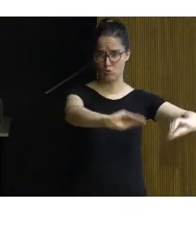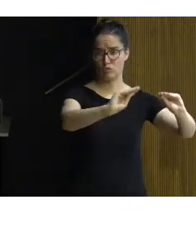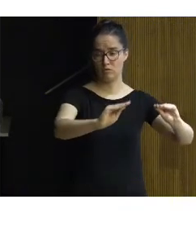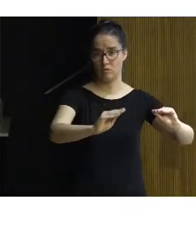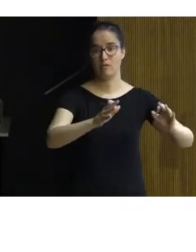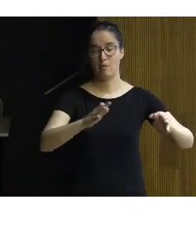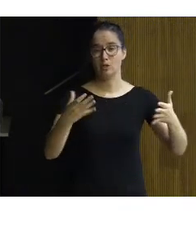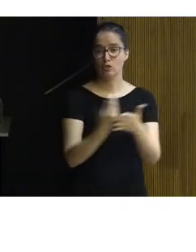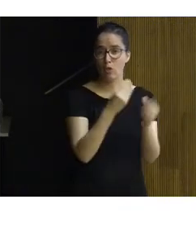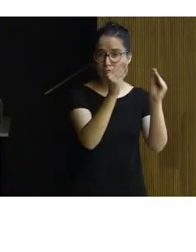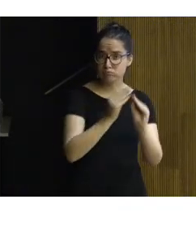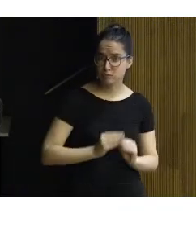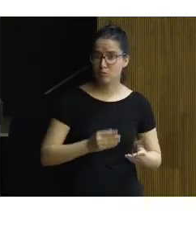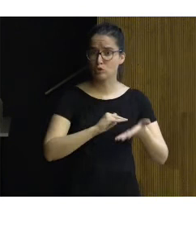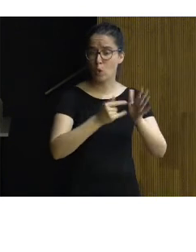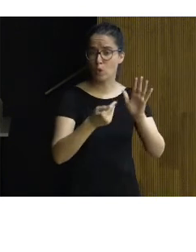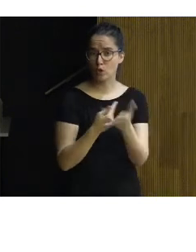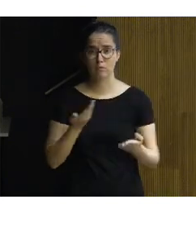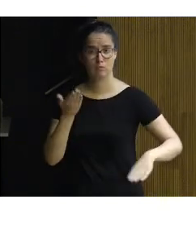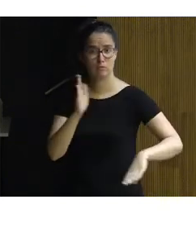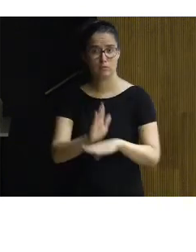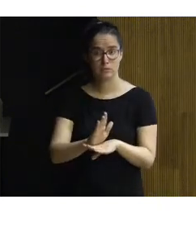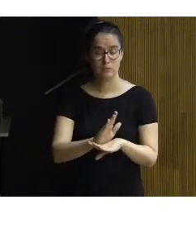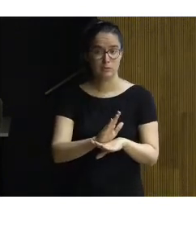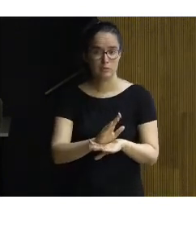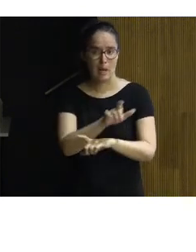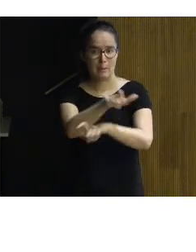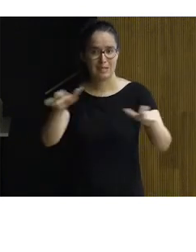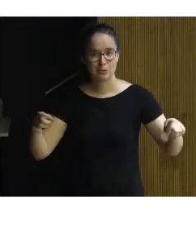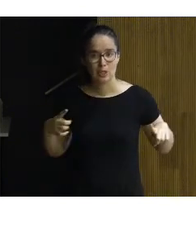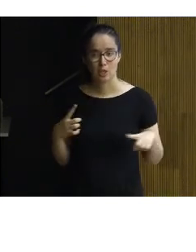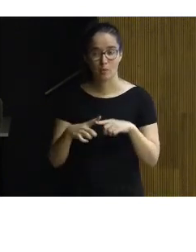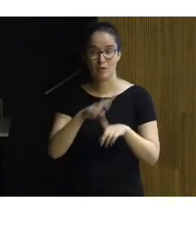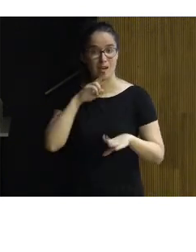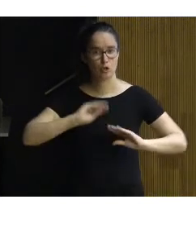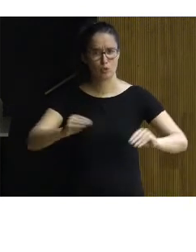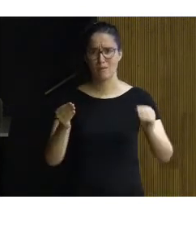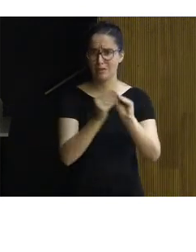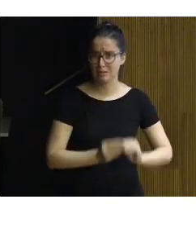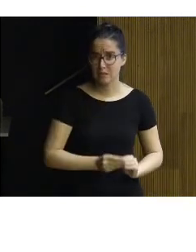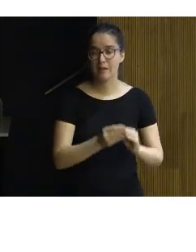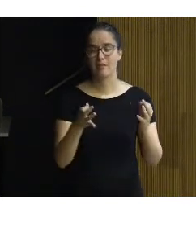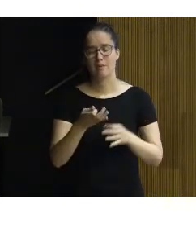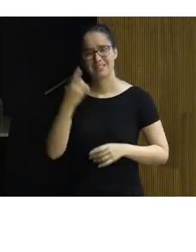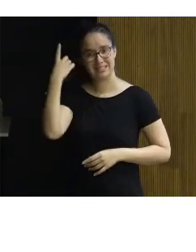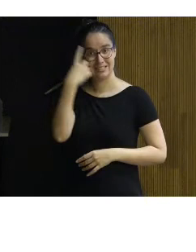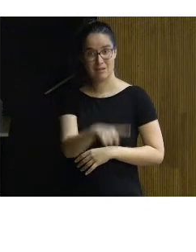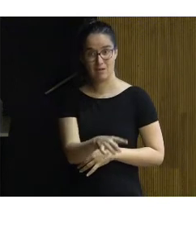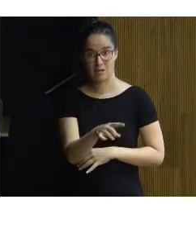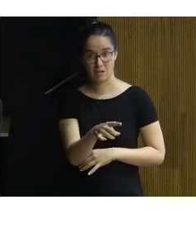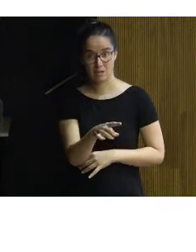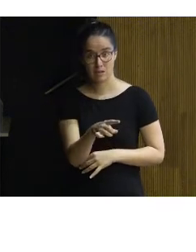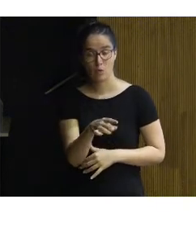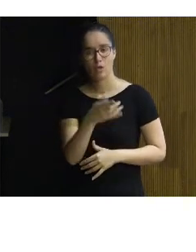compatibles todas las soluciones que proporcionen el respeto a las personas y al objeto y sus valores. Tengamos presente que